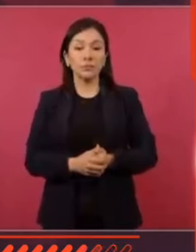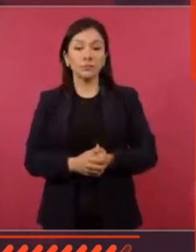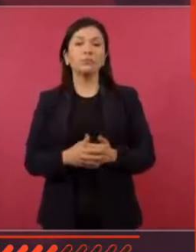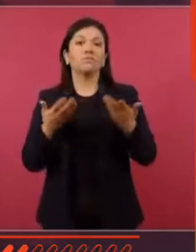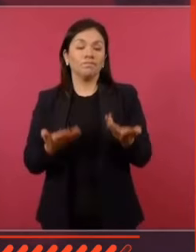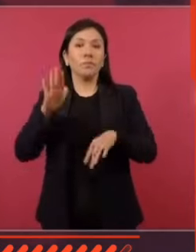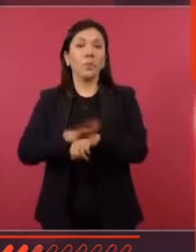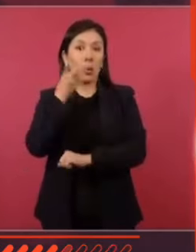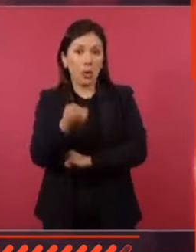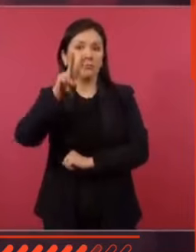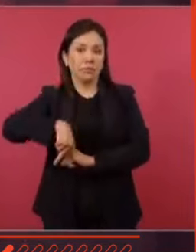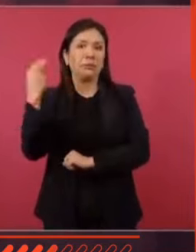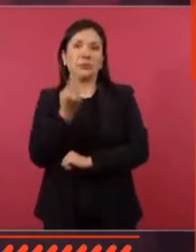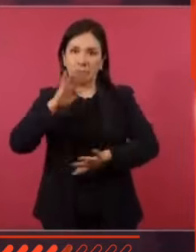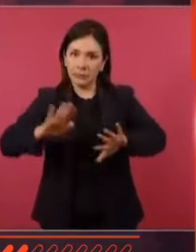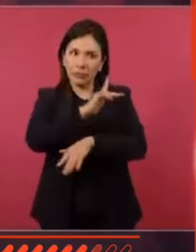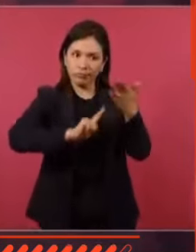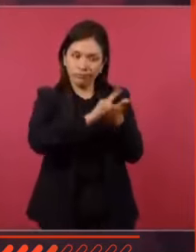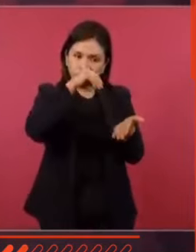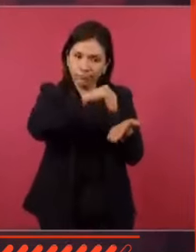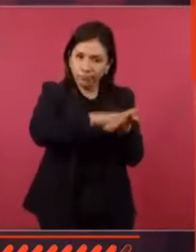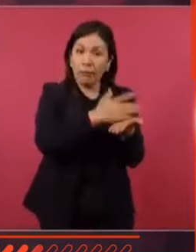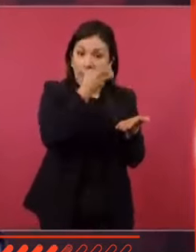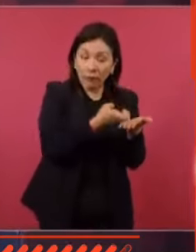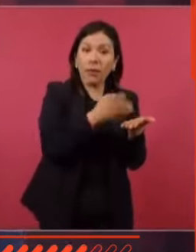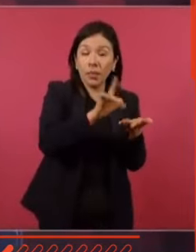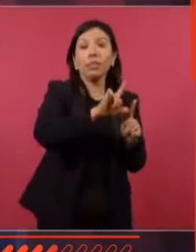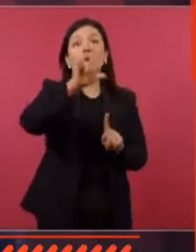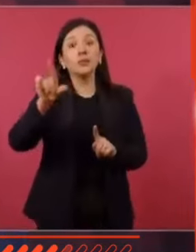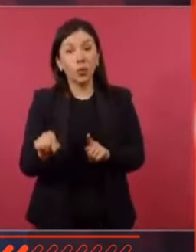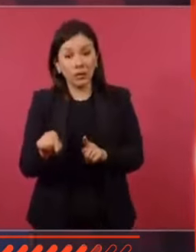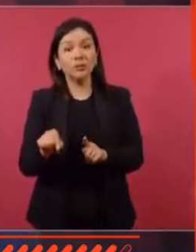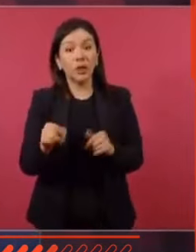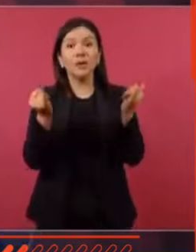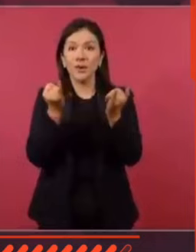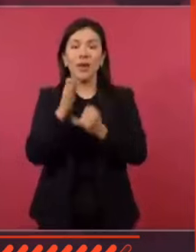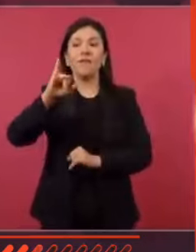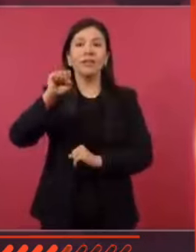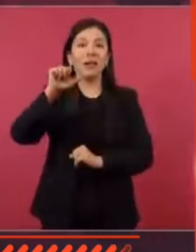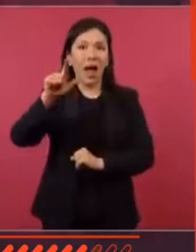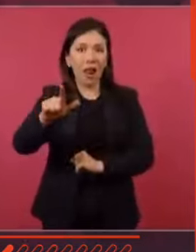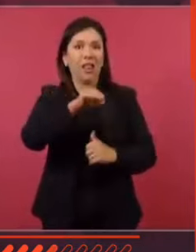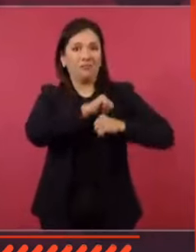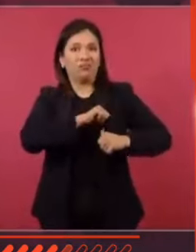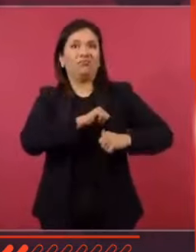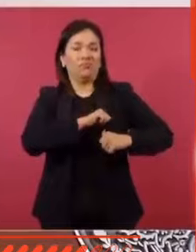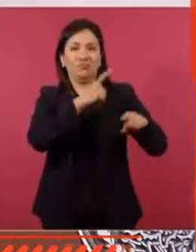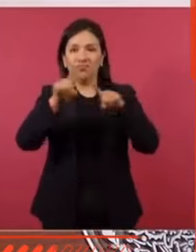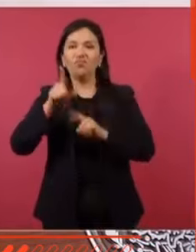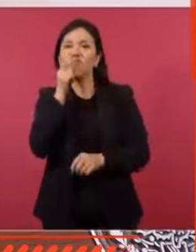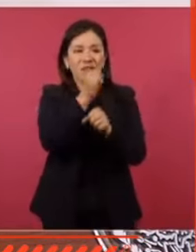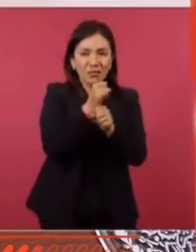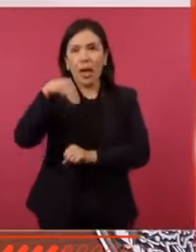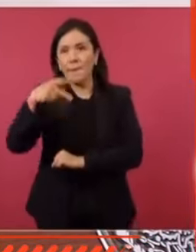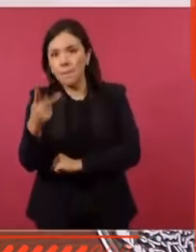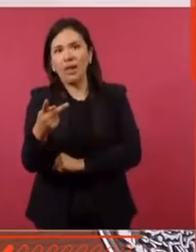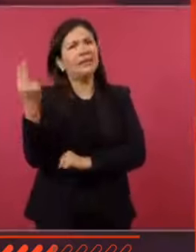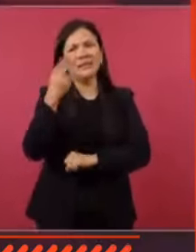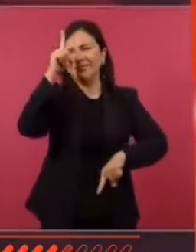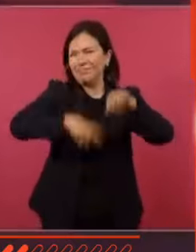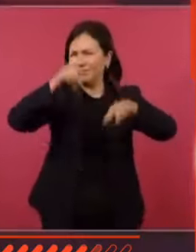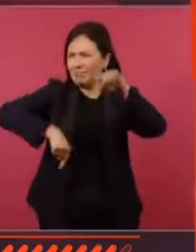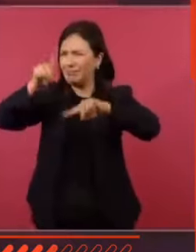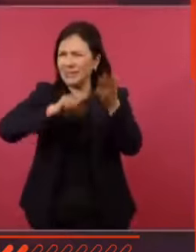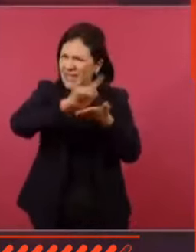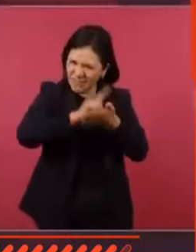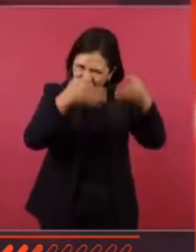Por eso es necesaria la reforma al Poder Judicial y luego a las fiscalías, a las procuradurías, ministerios públicos, y limpiar todo,